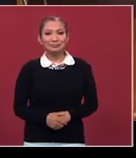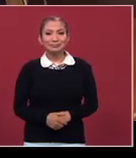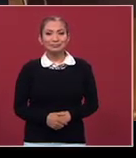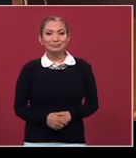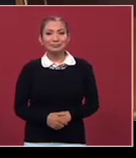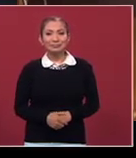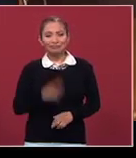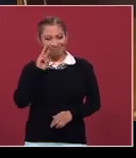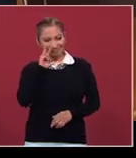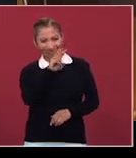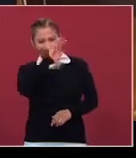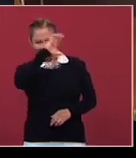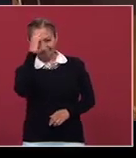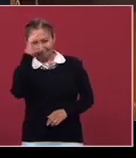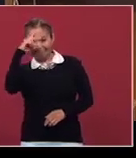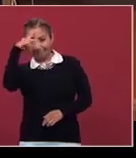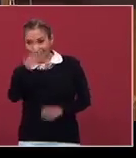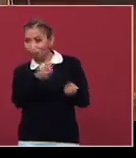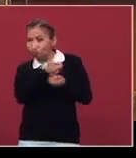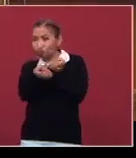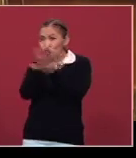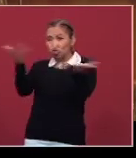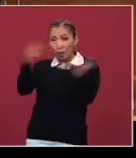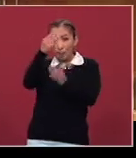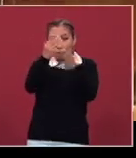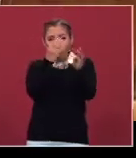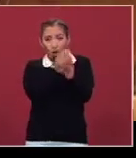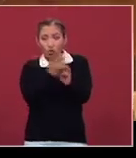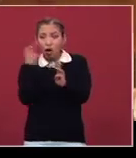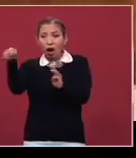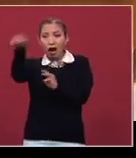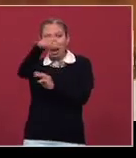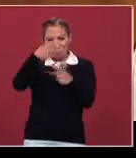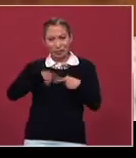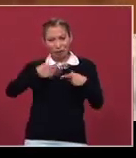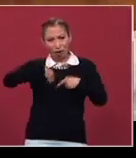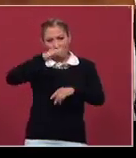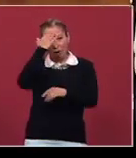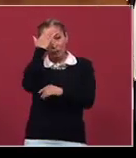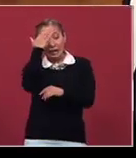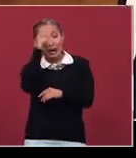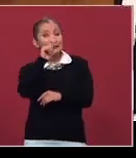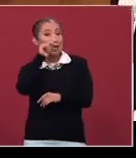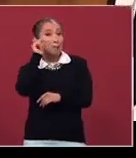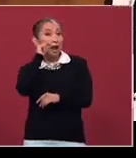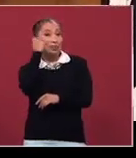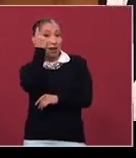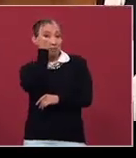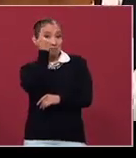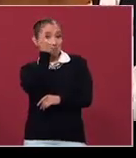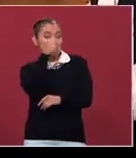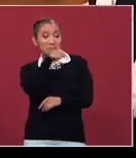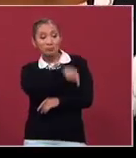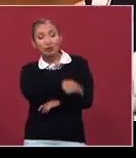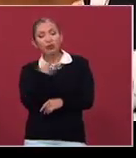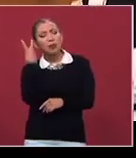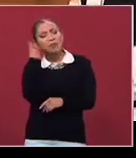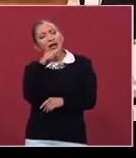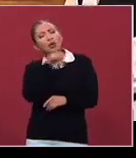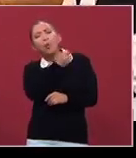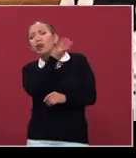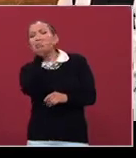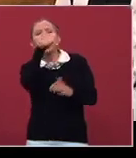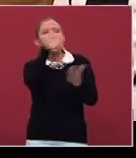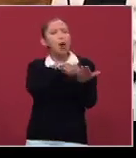De las imágenes que México ha aportado al mundo, al imaginario universal es sin duda la de Emiliano Zapata. Uno puede viajar por